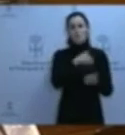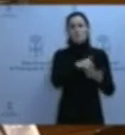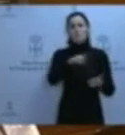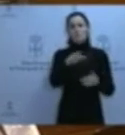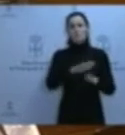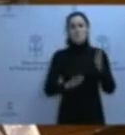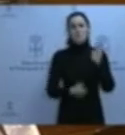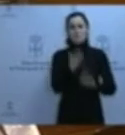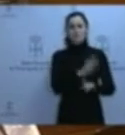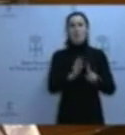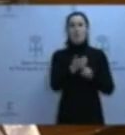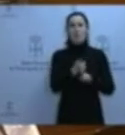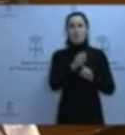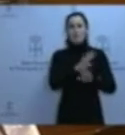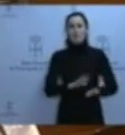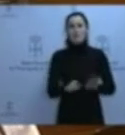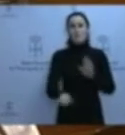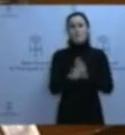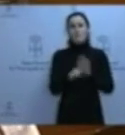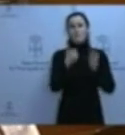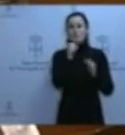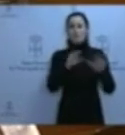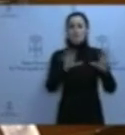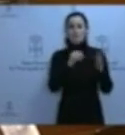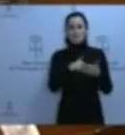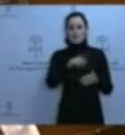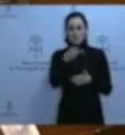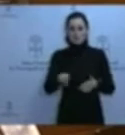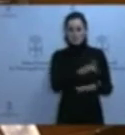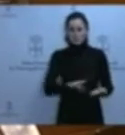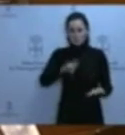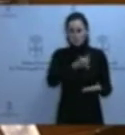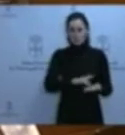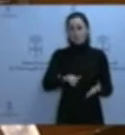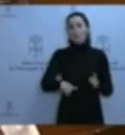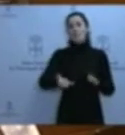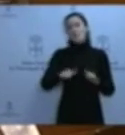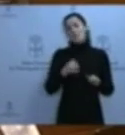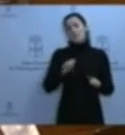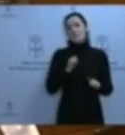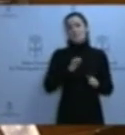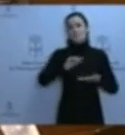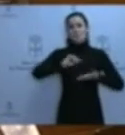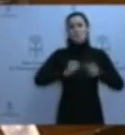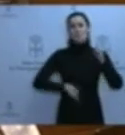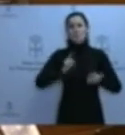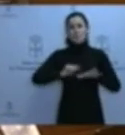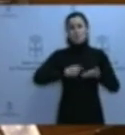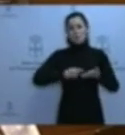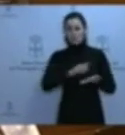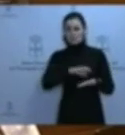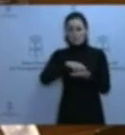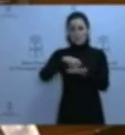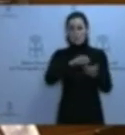adicionales detectados ya elevan el fraude a casi diez millones de euros. Se ha constatado la falsificación de firmas de directores de centro, actas de recepción de